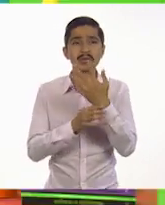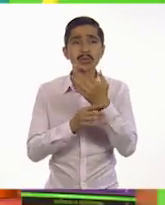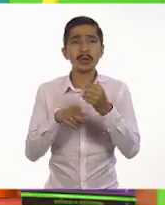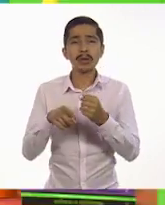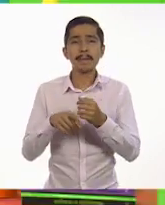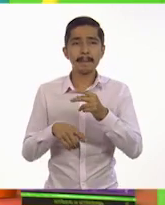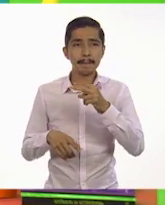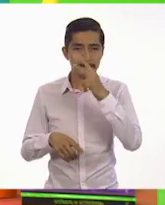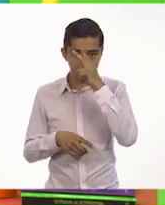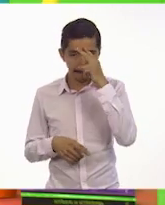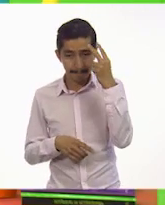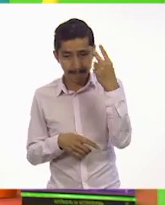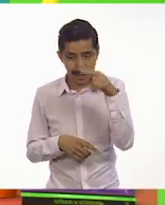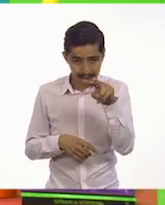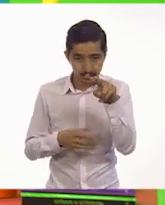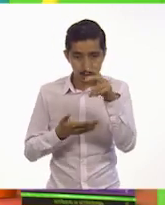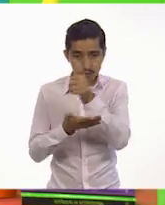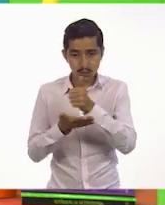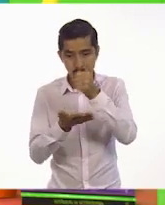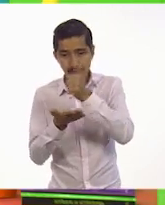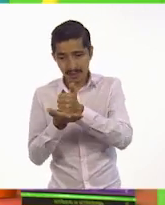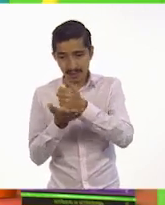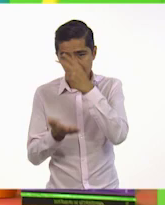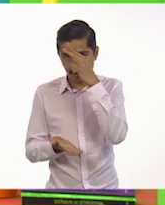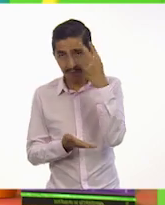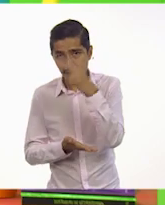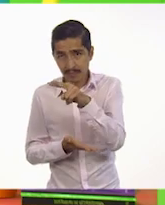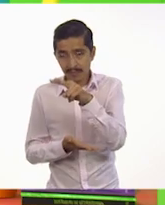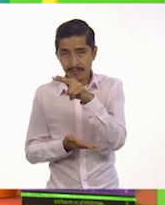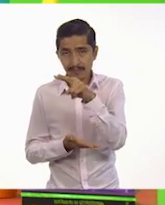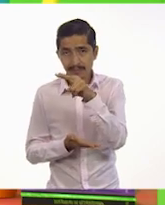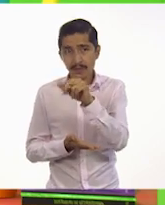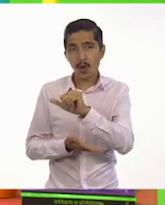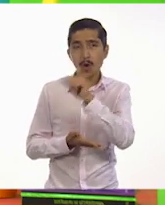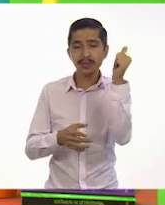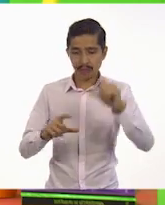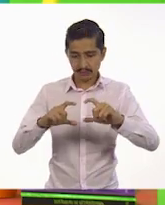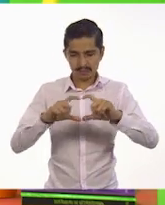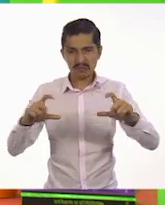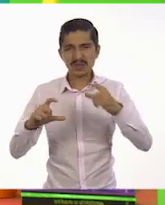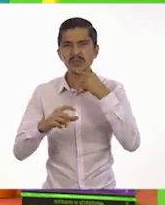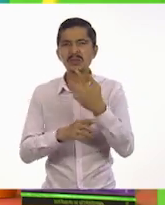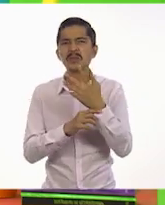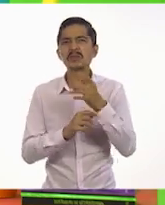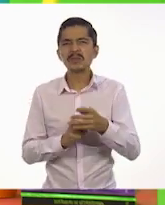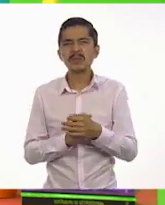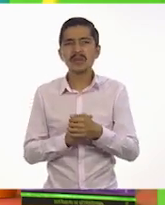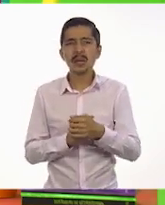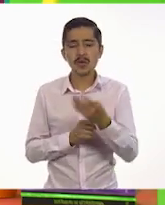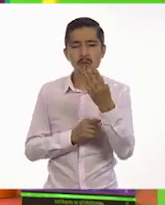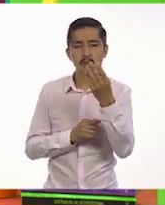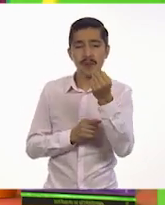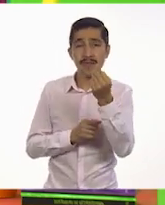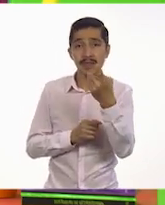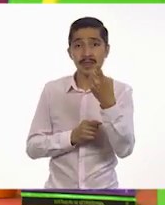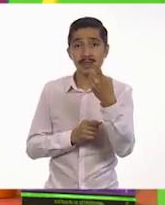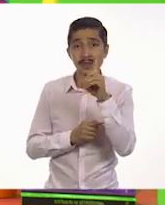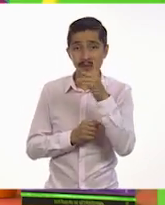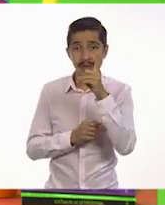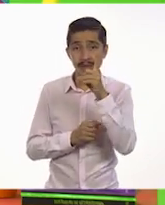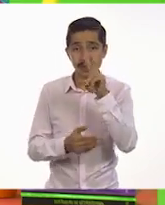México, Ciudad de México. Y la siguiente parte dice, 9 de diciembre,